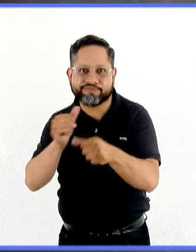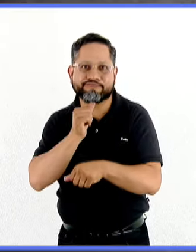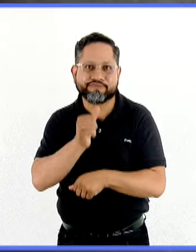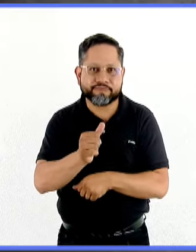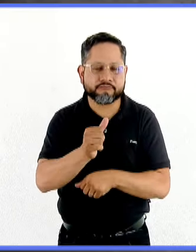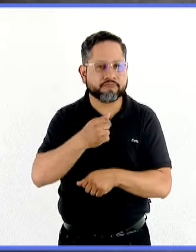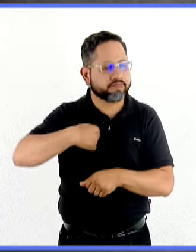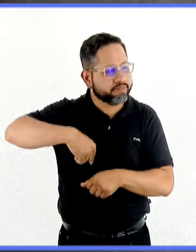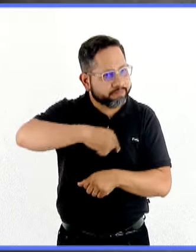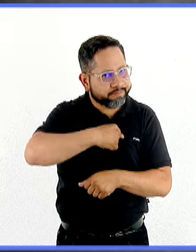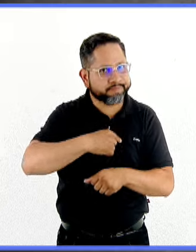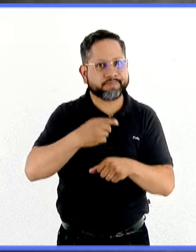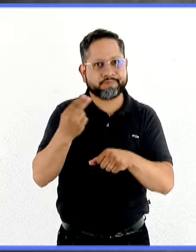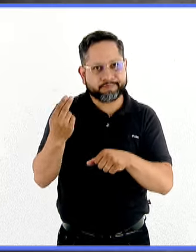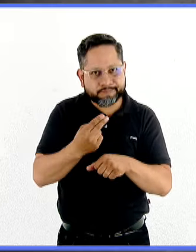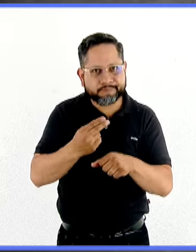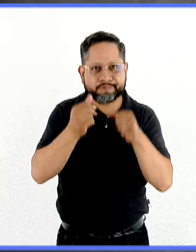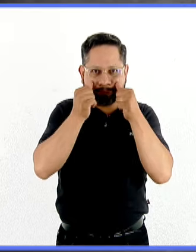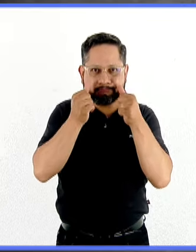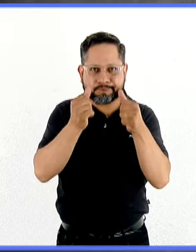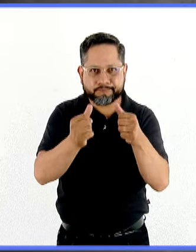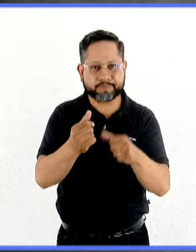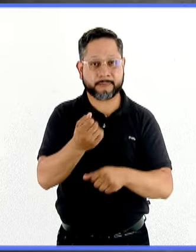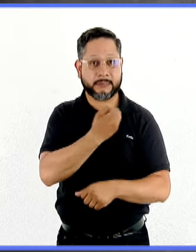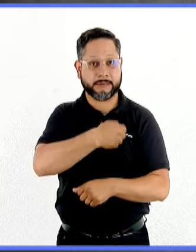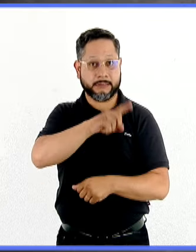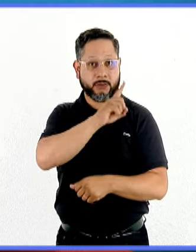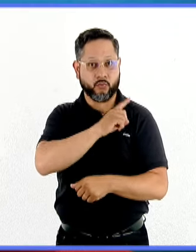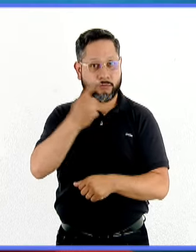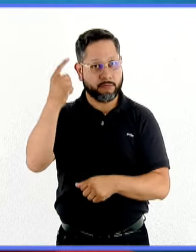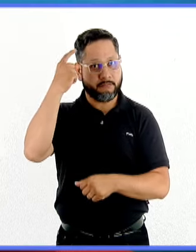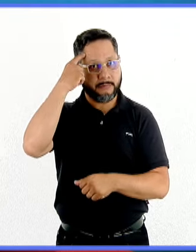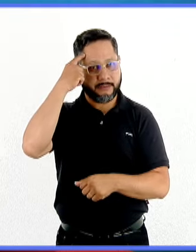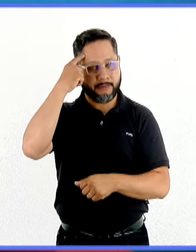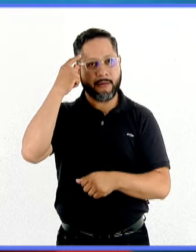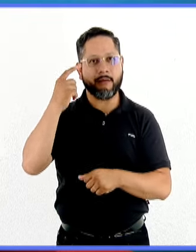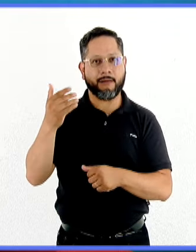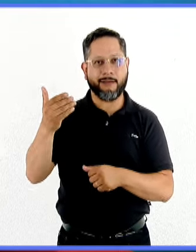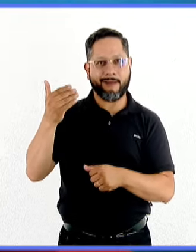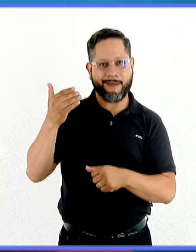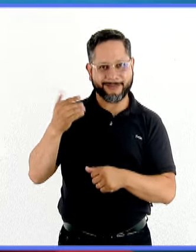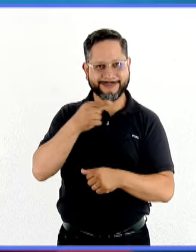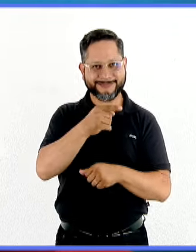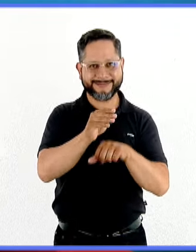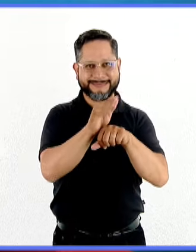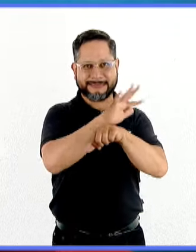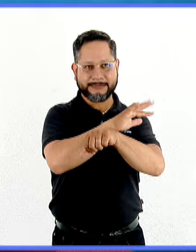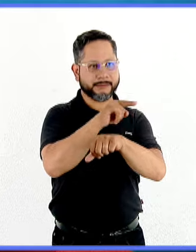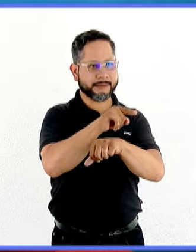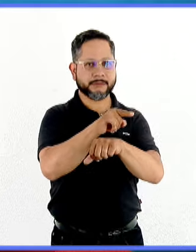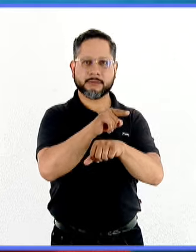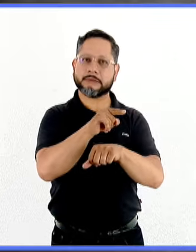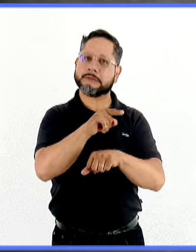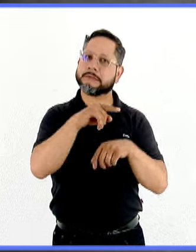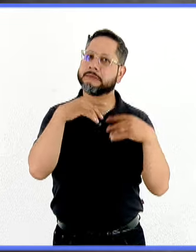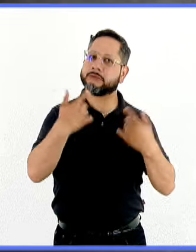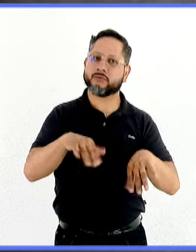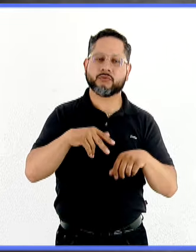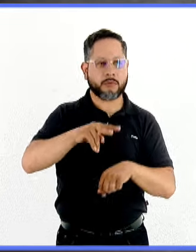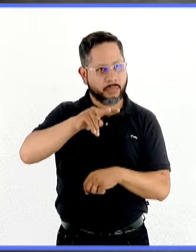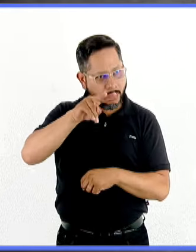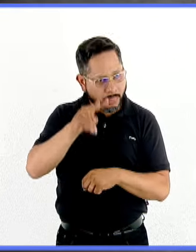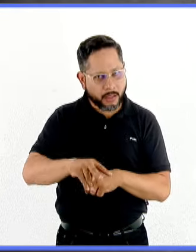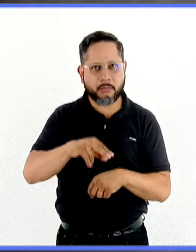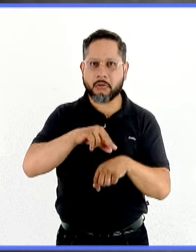se ha visto la necesidad de la atención a la salud mental, creo que la pandemia nos dejó muy claro que es una situación que ha repercutido y